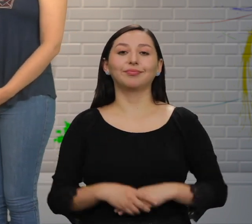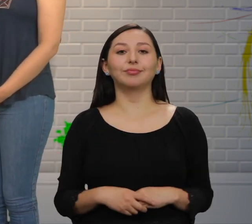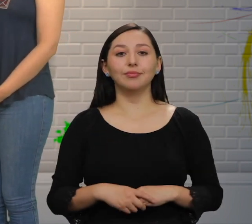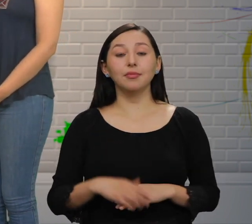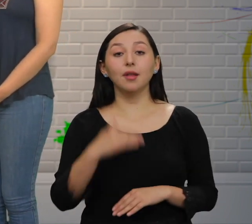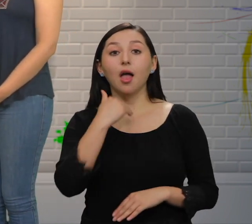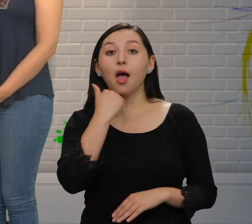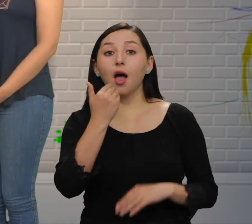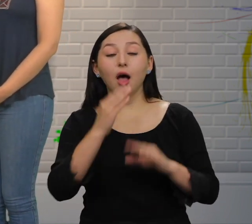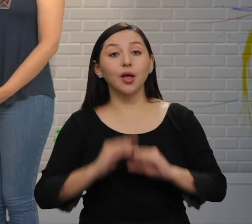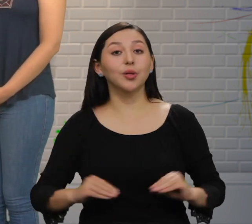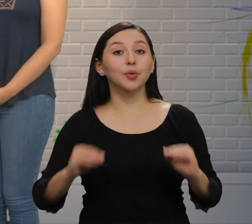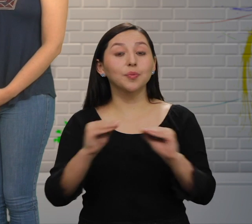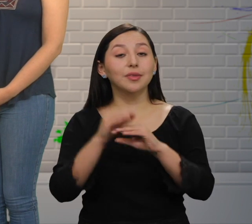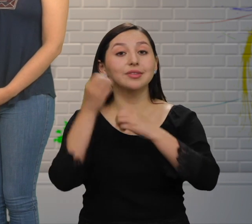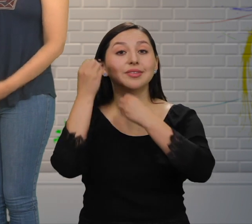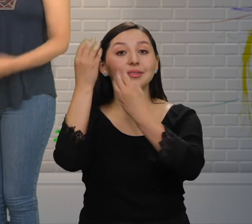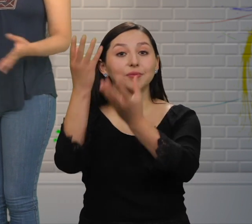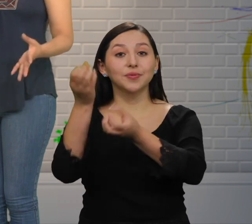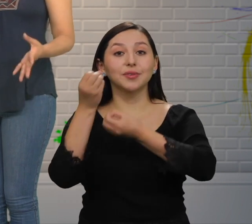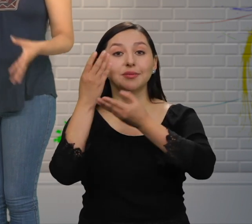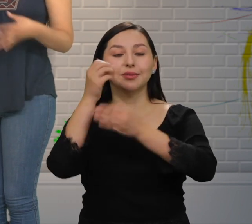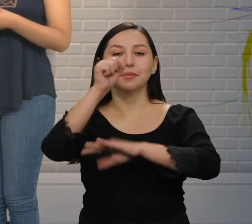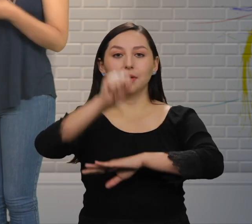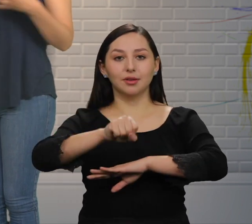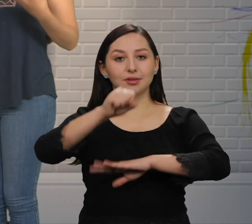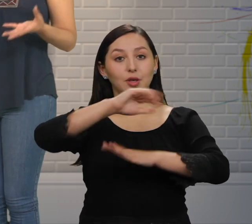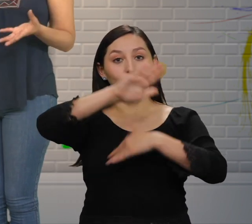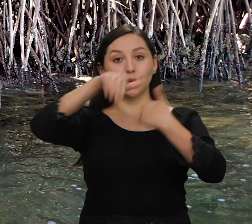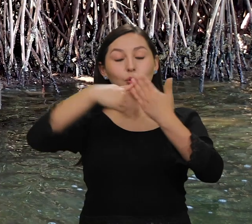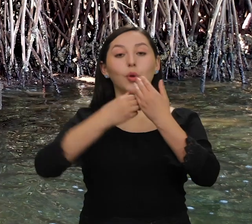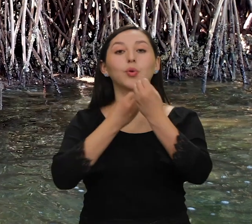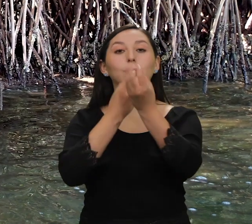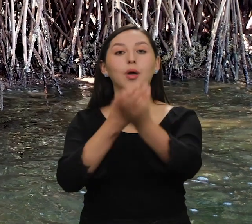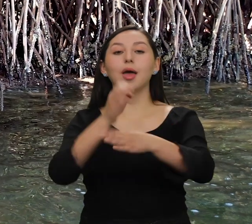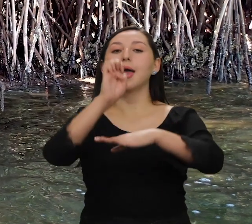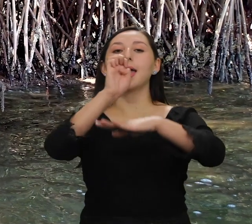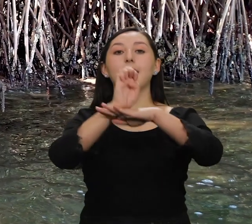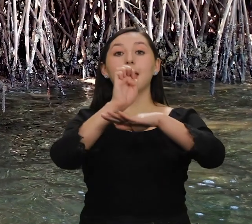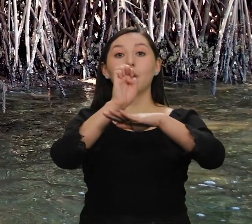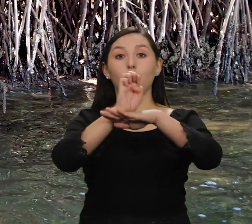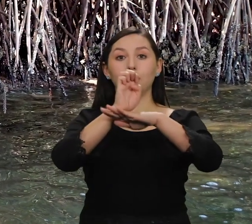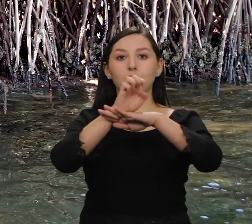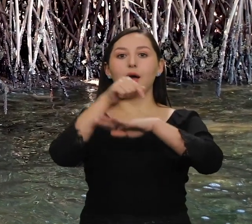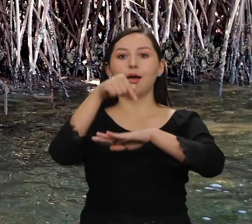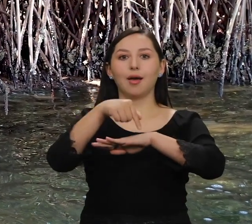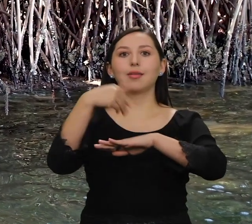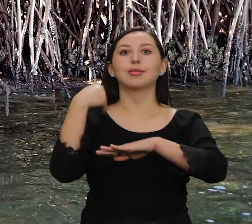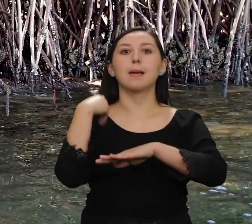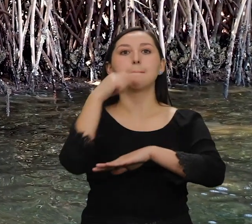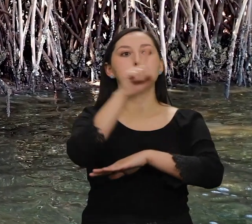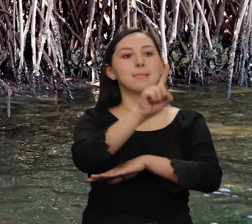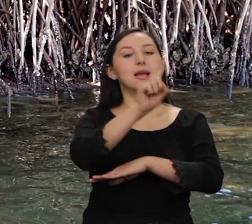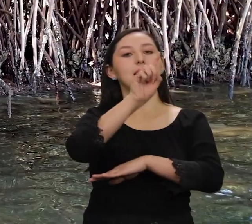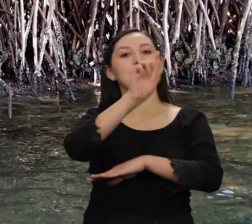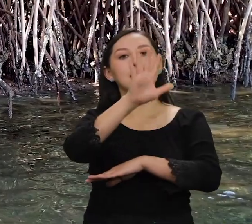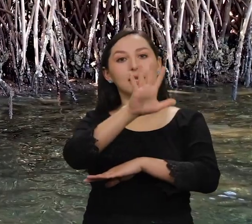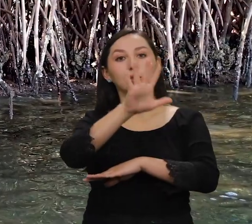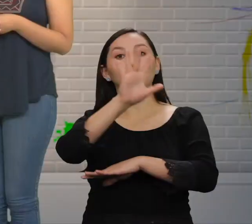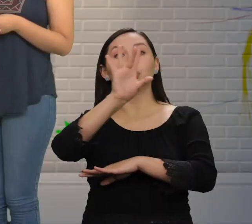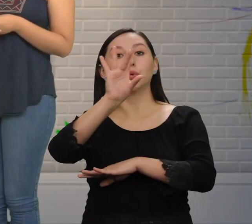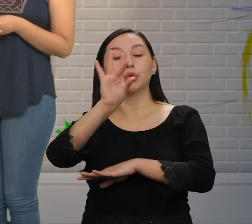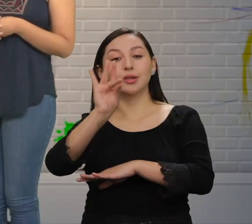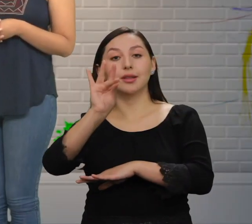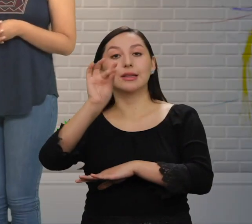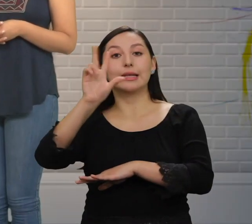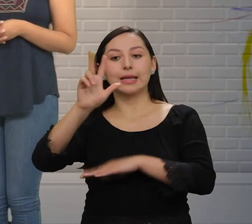¿Tienes algún dato que nos puedas dar acerca de los manglares? Claro que sí Yo te cuento todo esto porque el Ecuador posee al menos 1,583